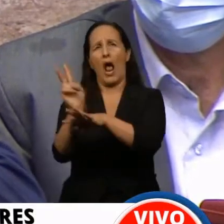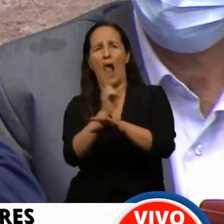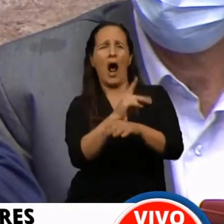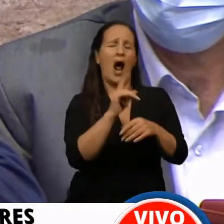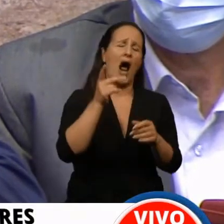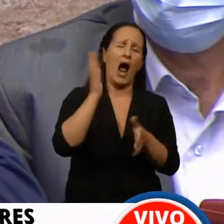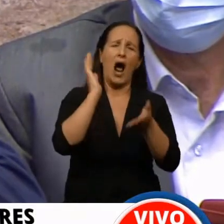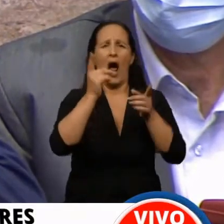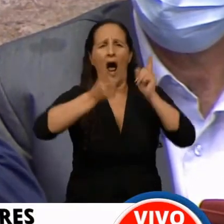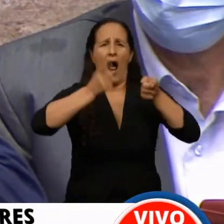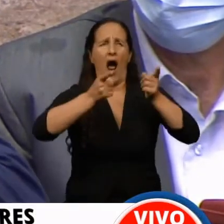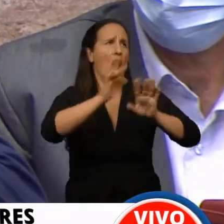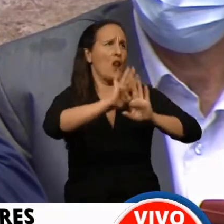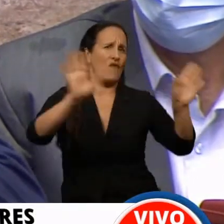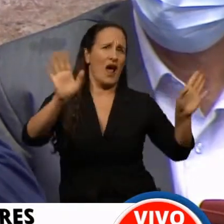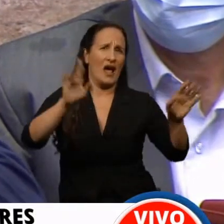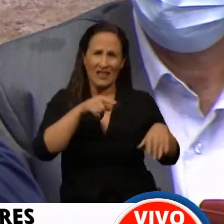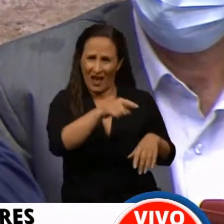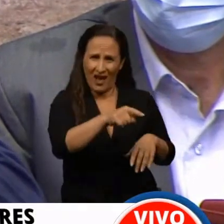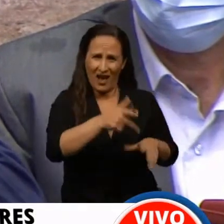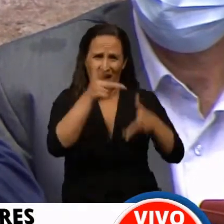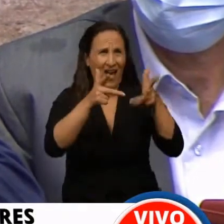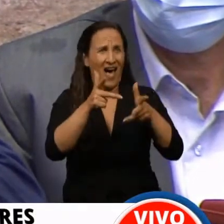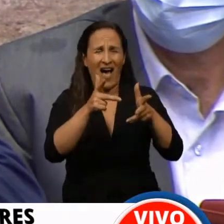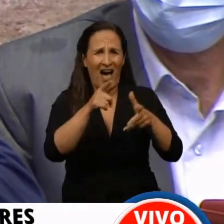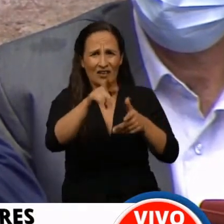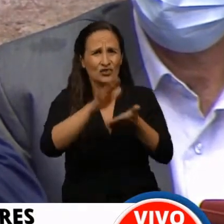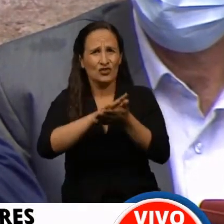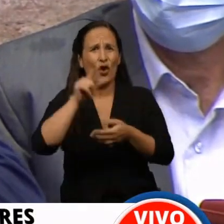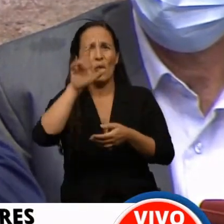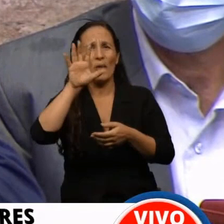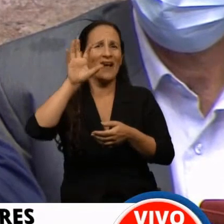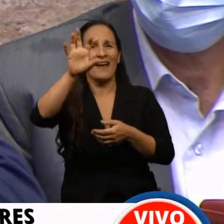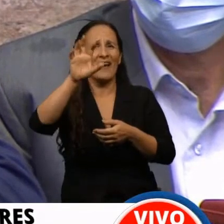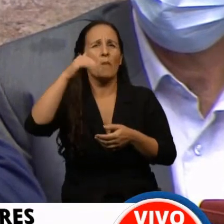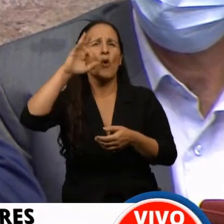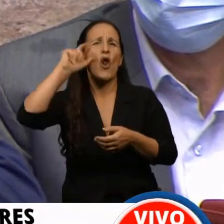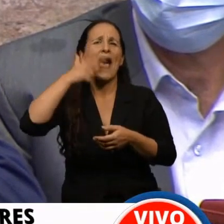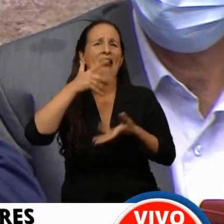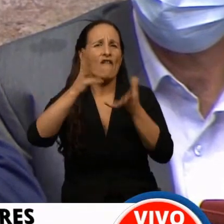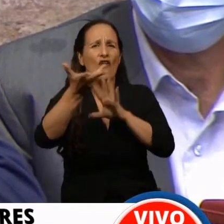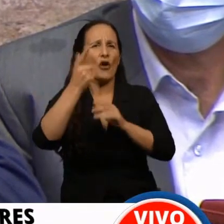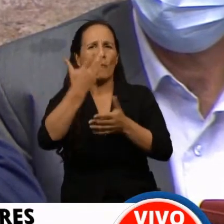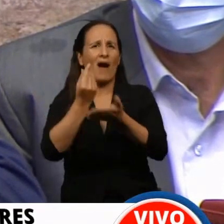autoritarismo? ¿Por qué no dicen ni una palabra de lo que pasa en el feudo de Gerardo Morales?